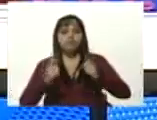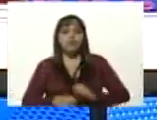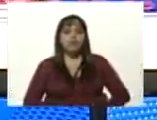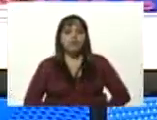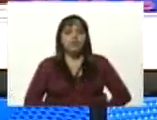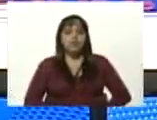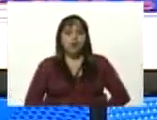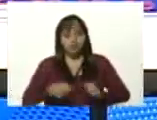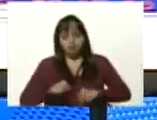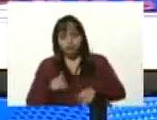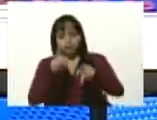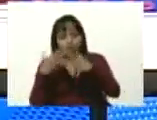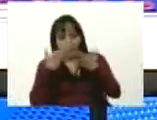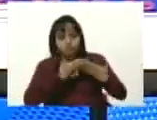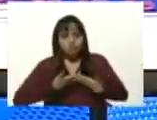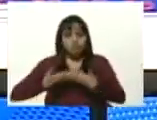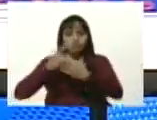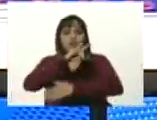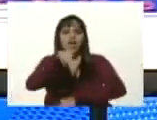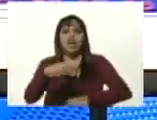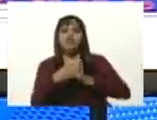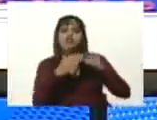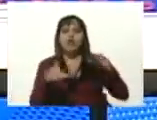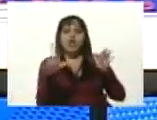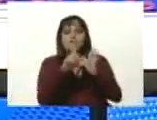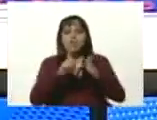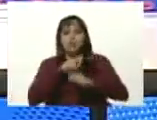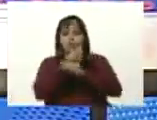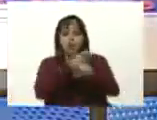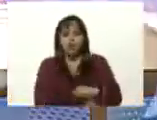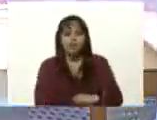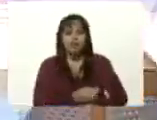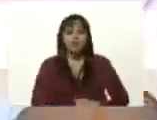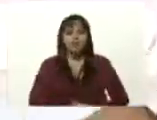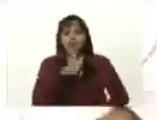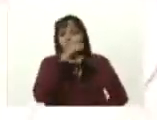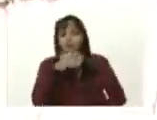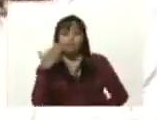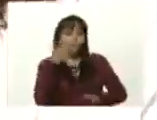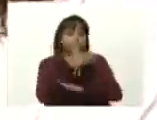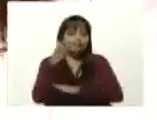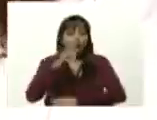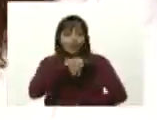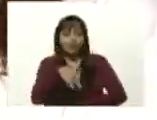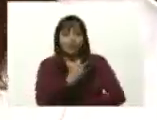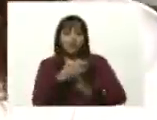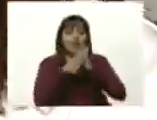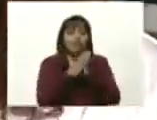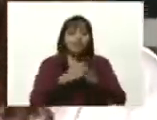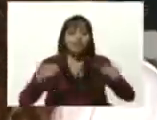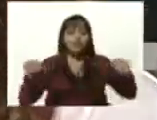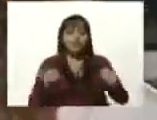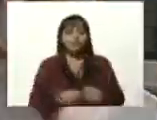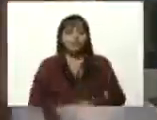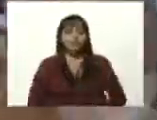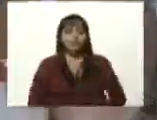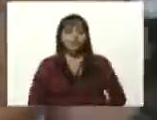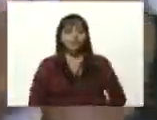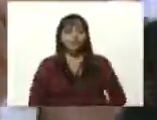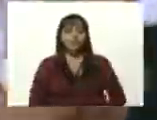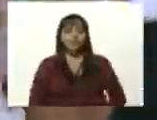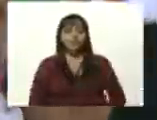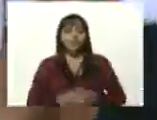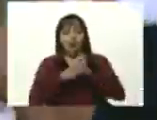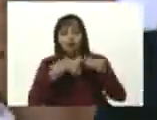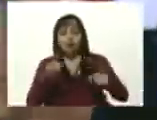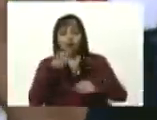universitaria a todos los bachilleres sin cupo que había para entonces y a todos quienes iban